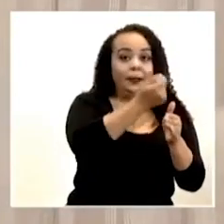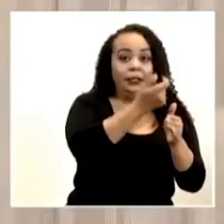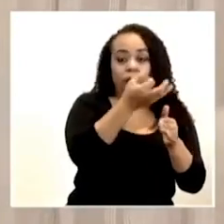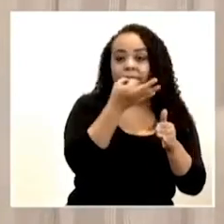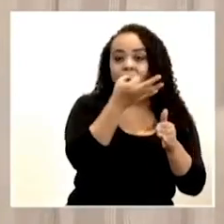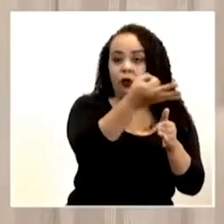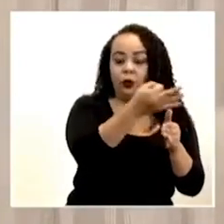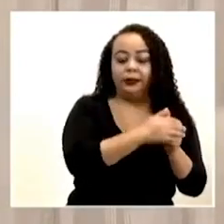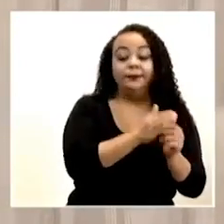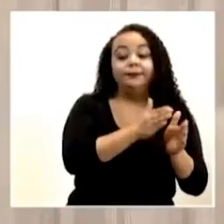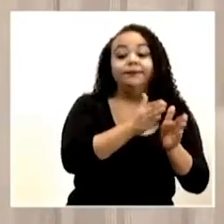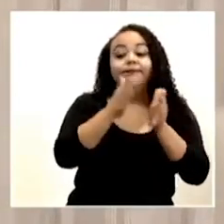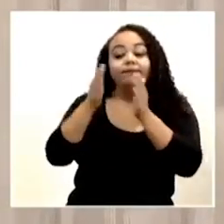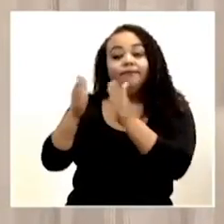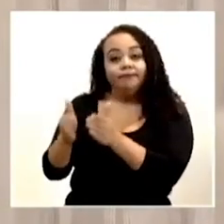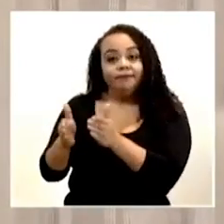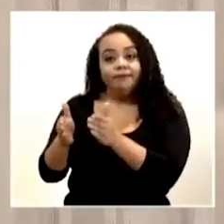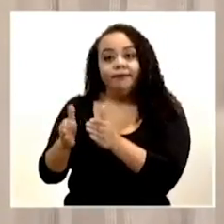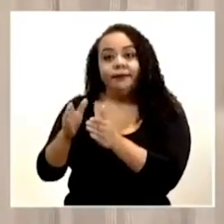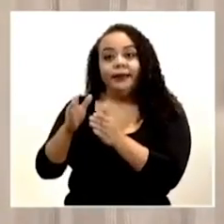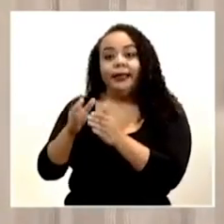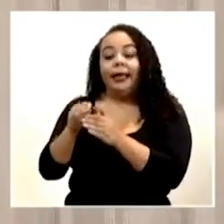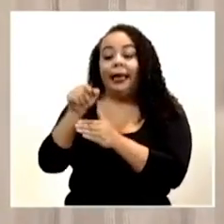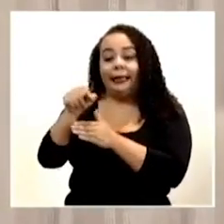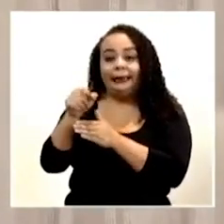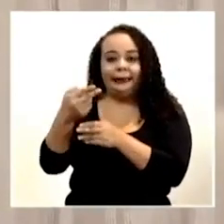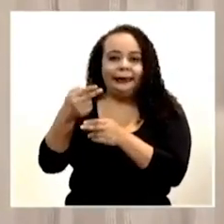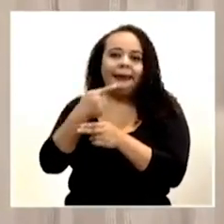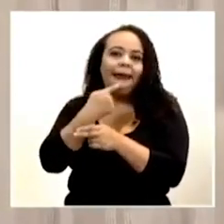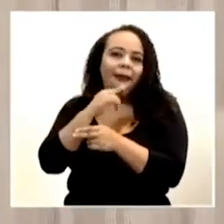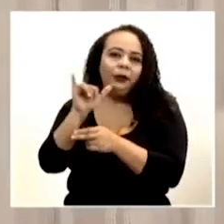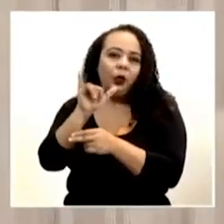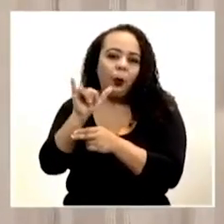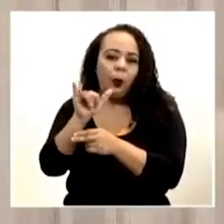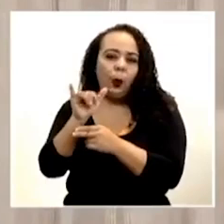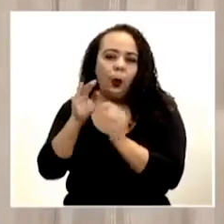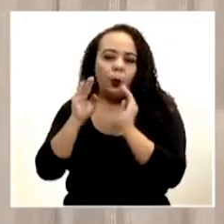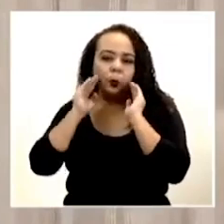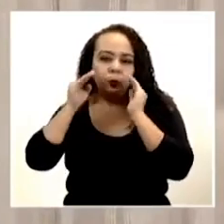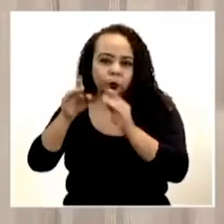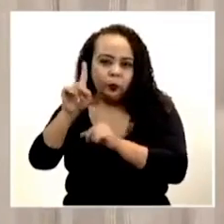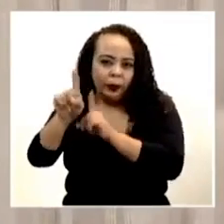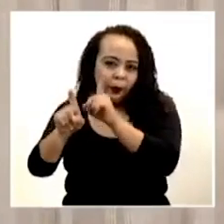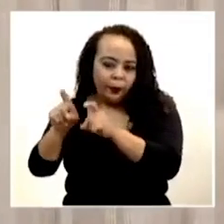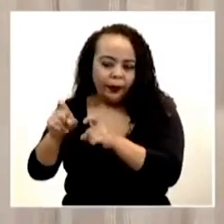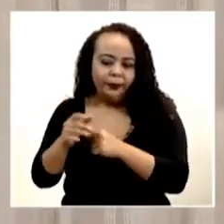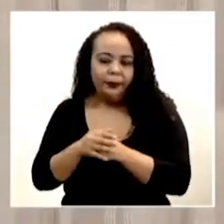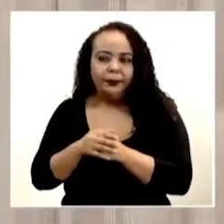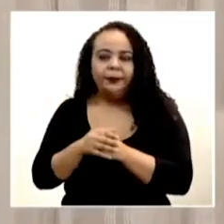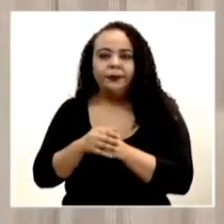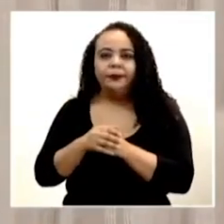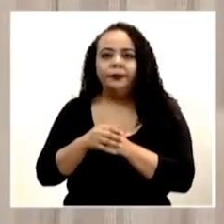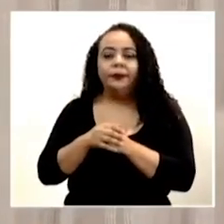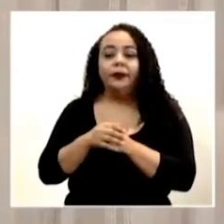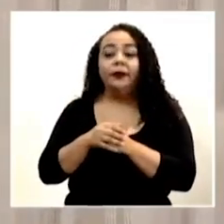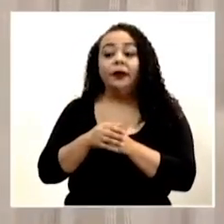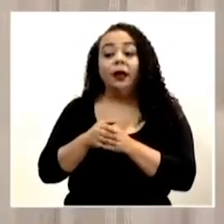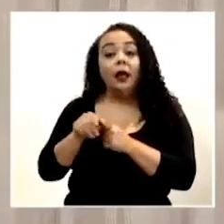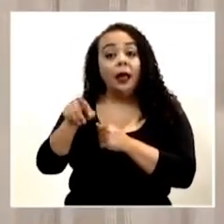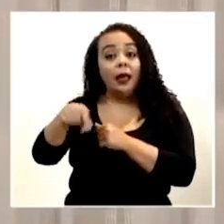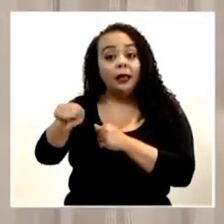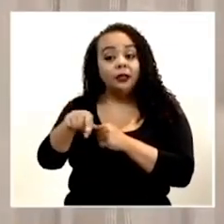futuras y en el caso del SEM, que es lo que digamos a lo que aborda la pregunta, son